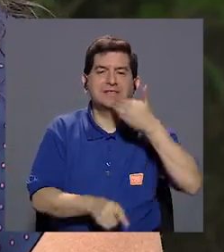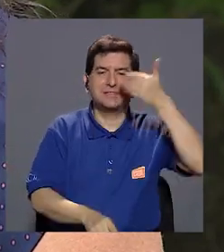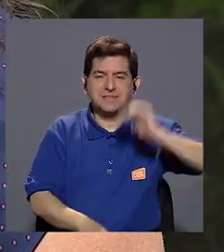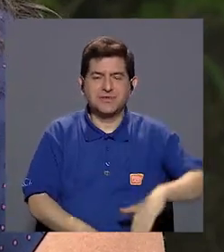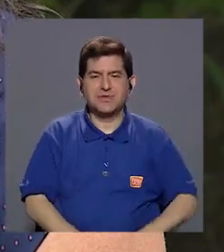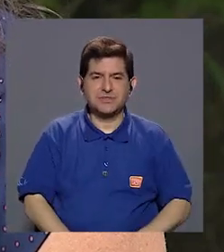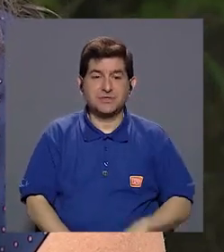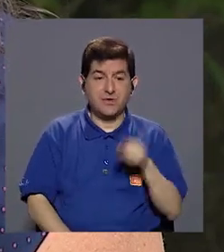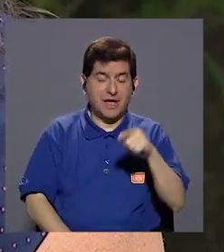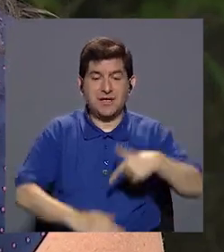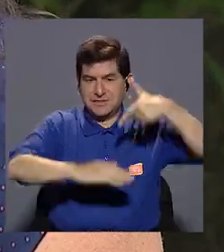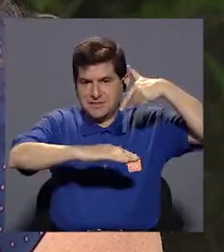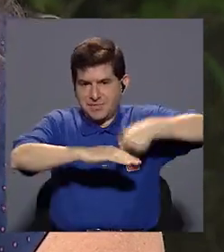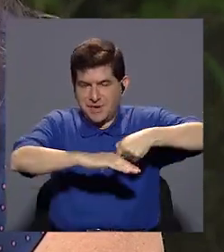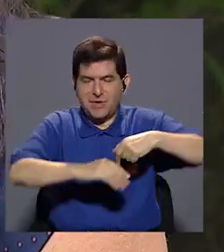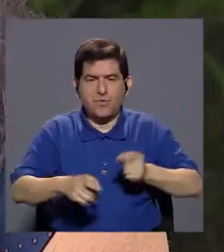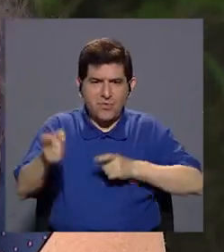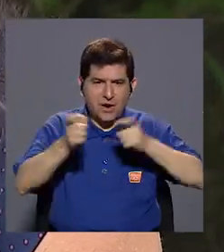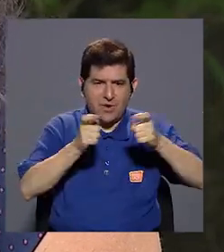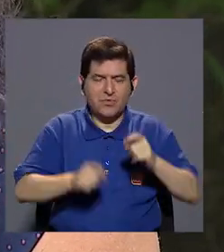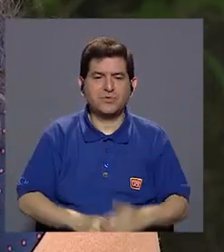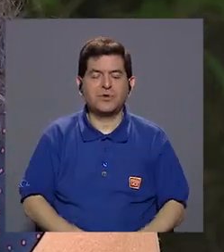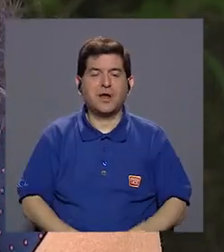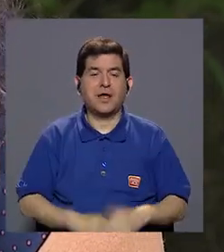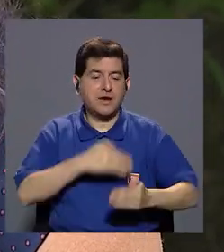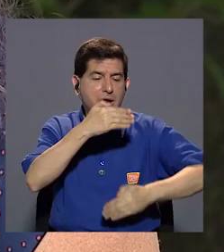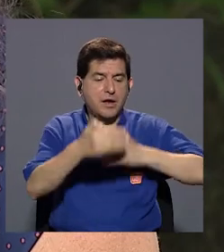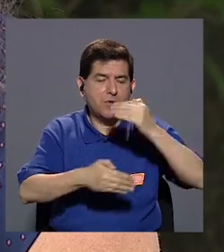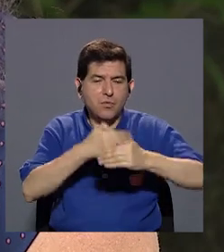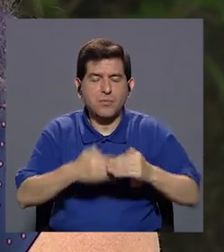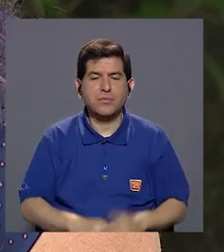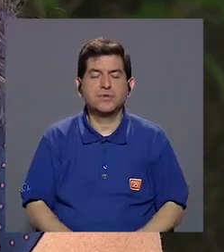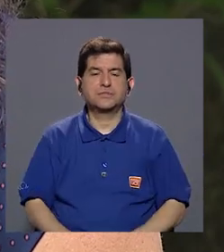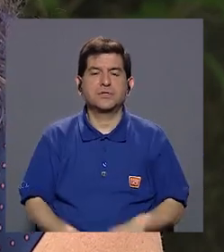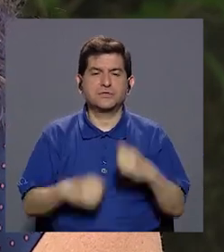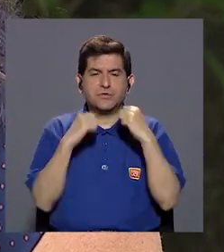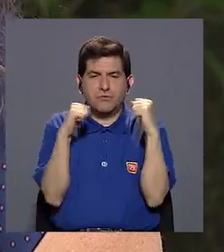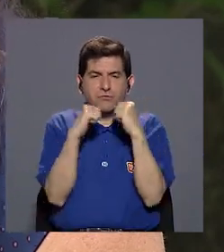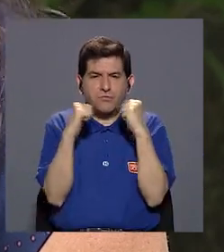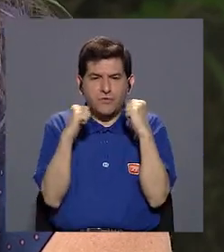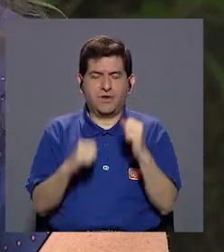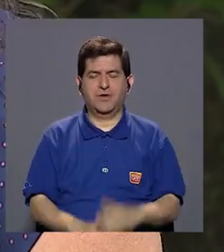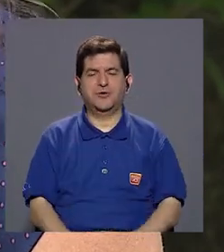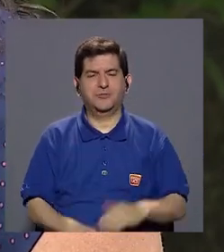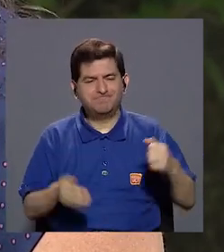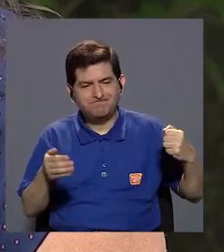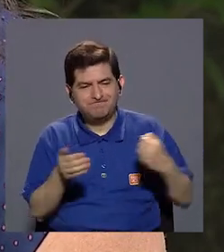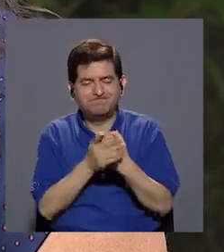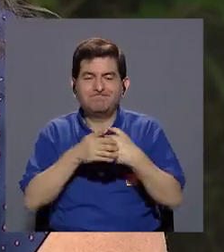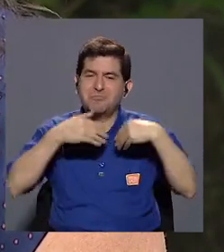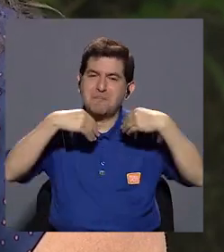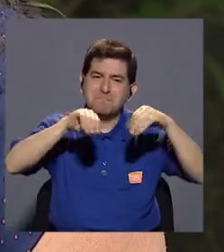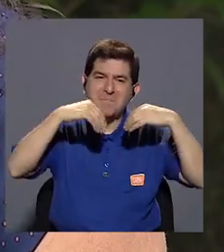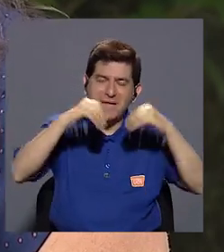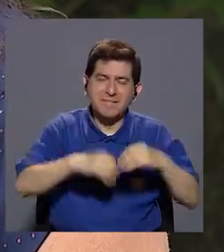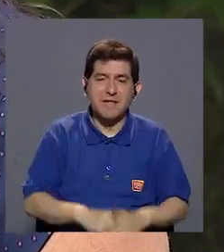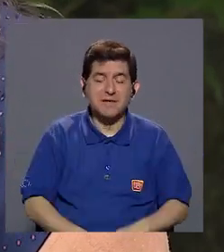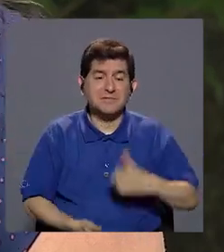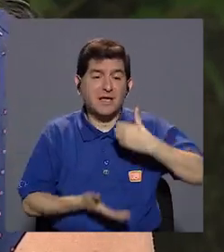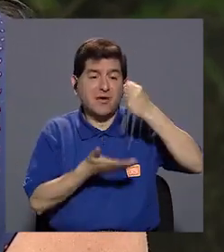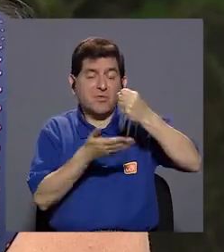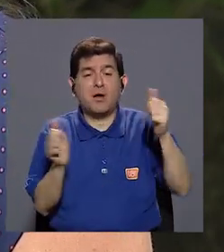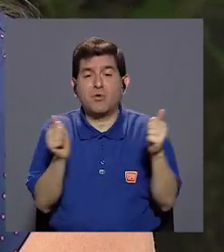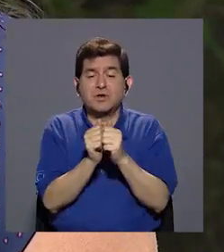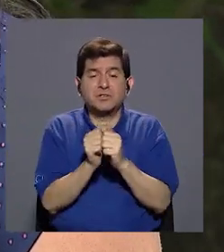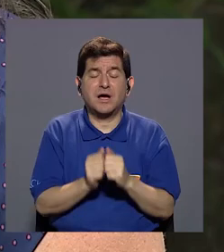estado, porque las vacunas tienen que manejarse en una cadena de frío, entonces muchas veces desgraciadamente se venden en una